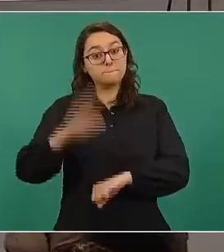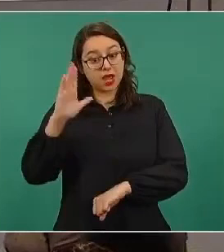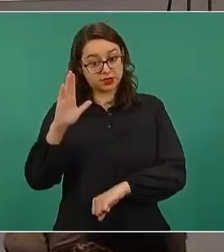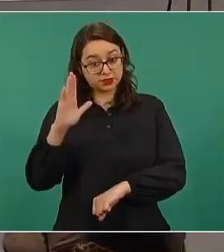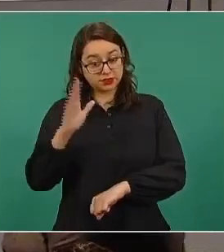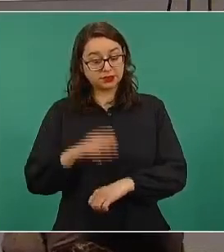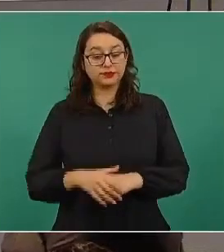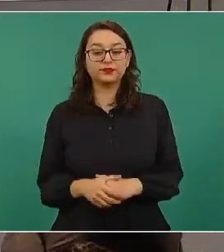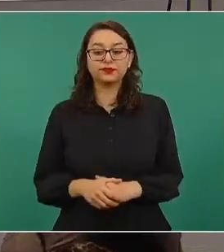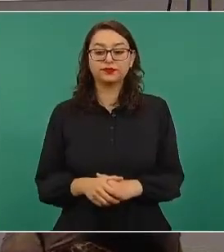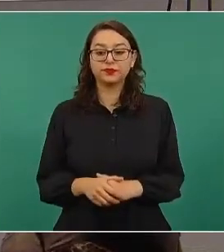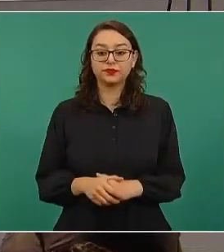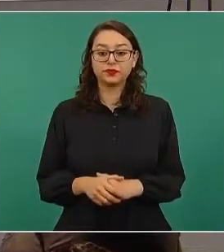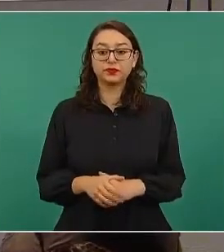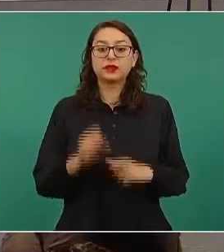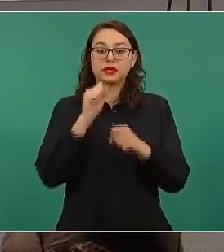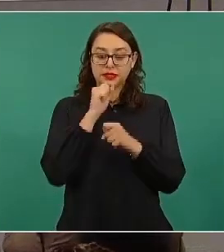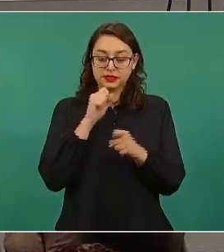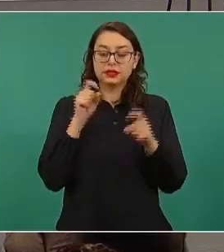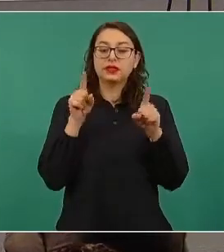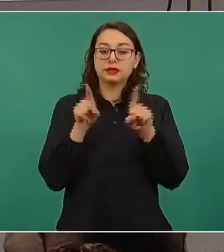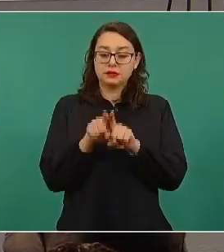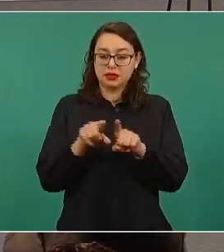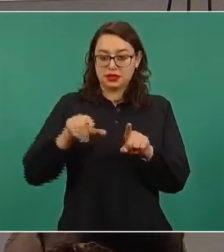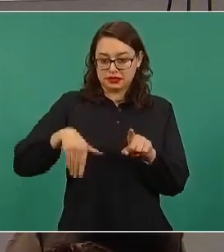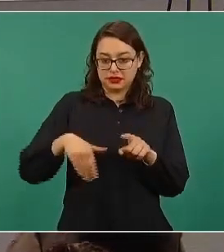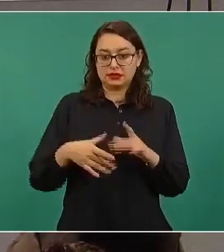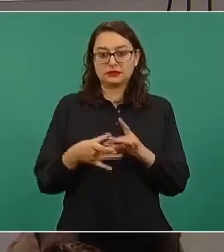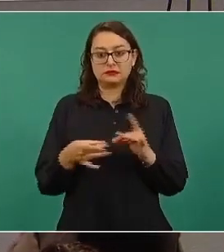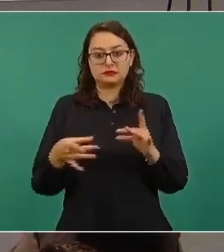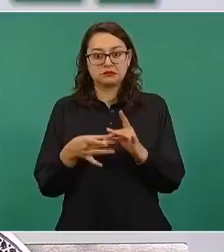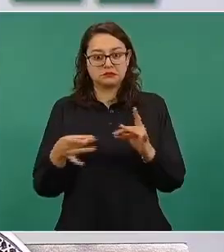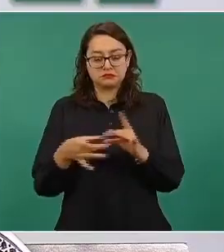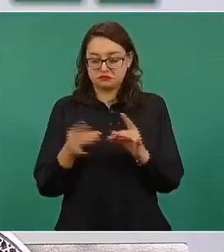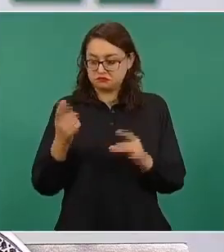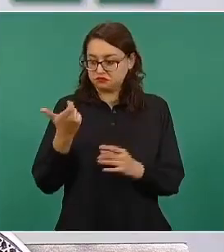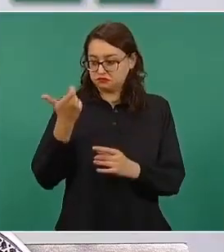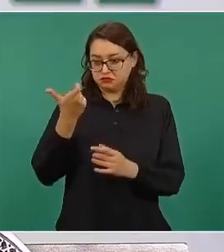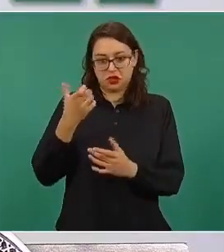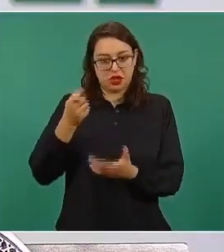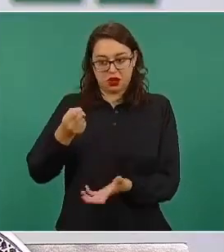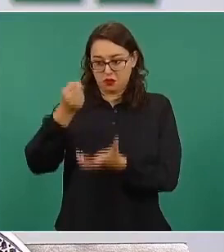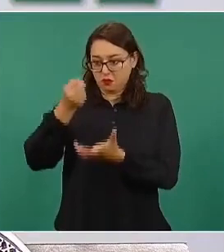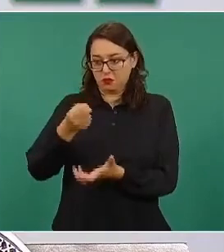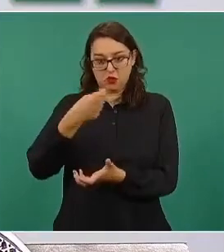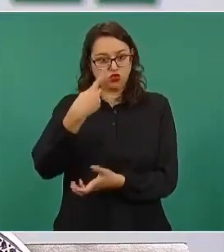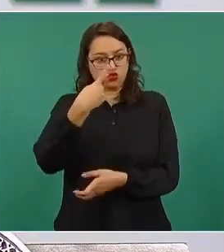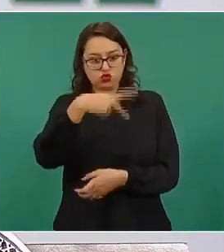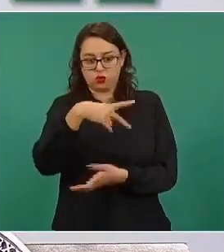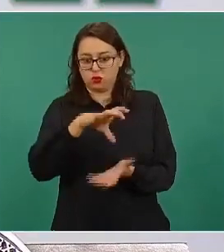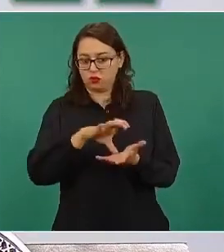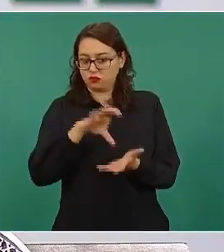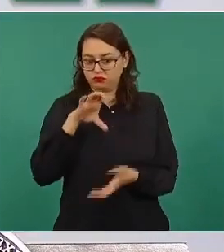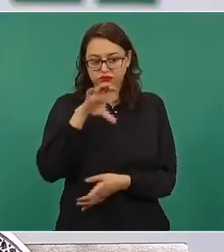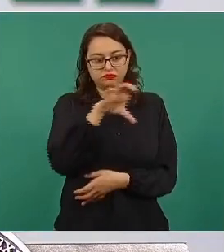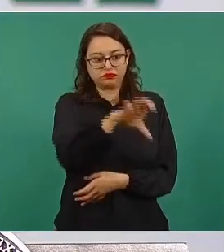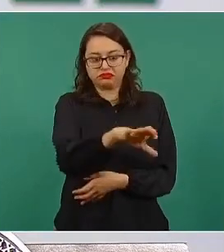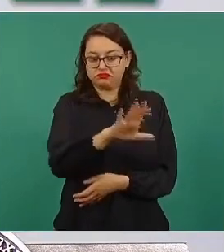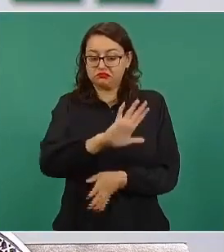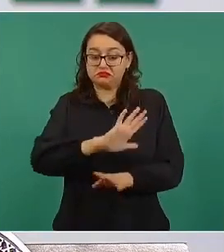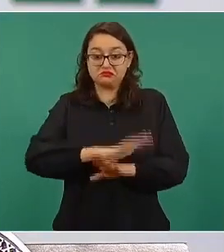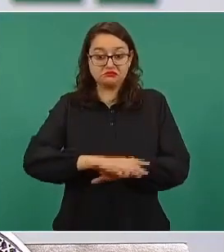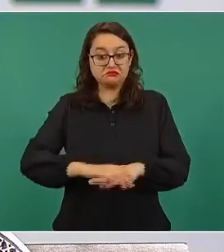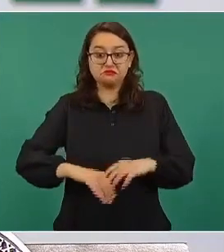y como él ya lo señalaba, son de libre disposición. Las entidades federativas pueden destinarlo a lo que ellos